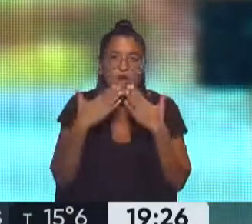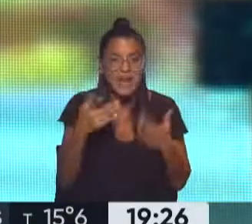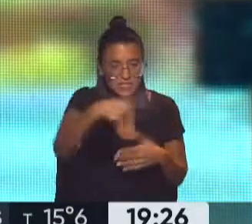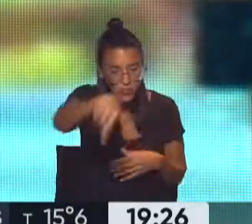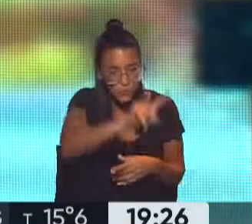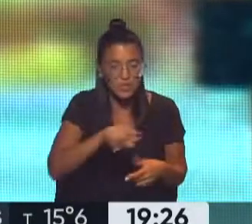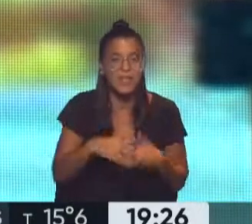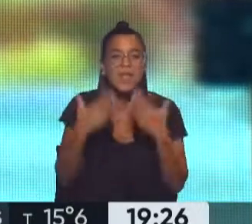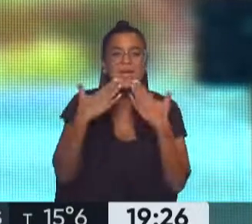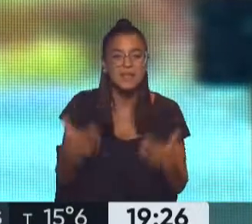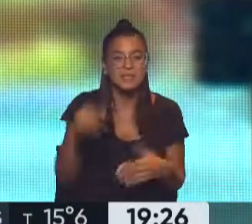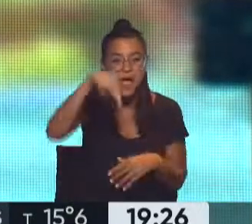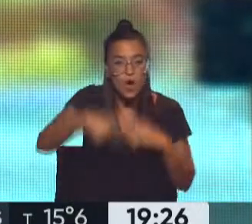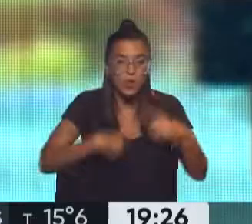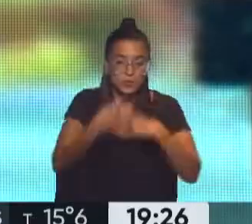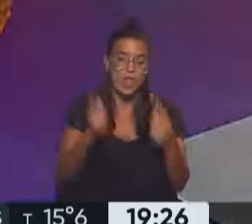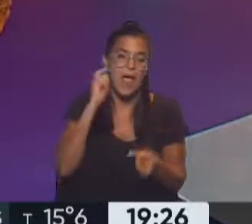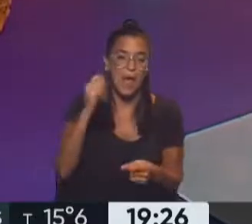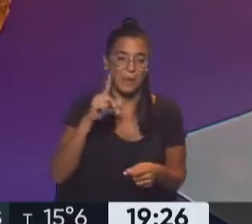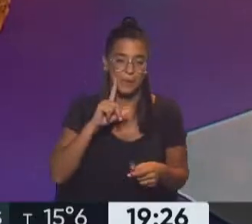ustedes. Gracias. Tenemos que continuar con Gabriela.